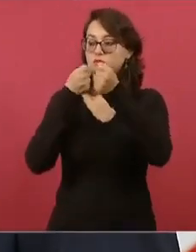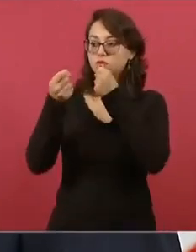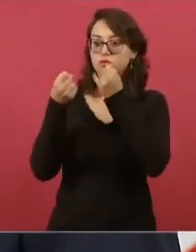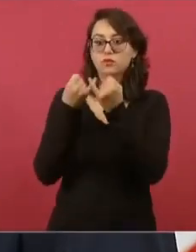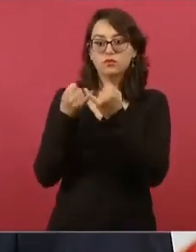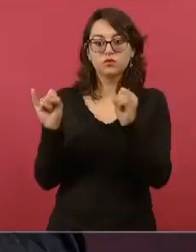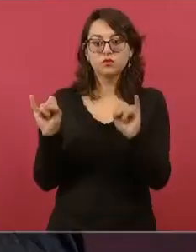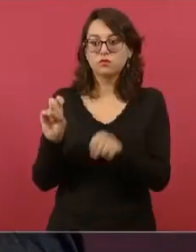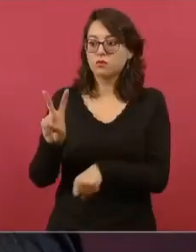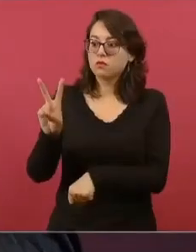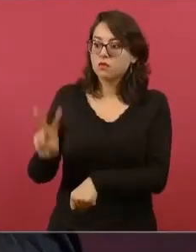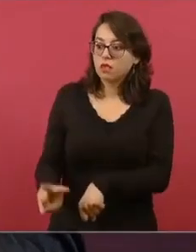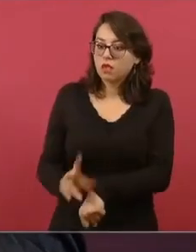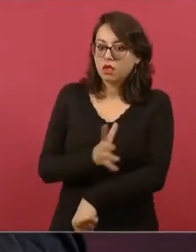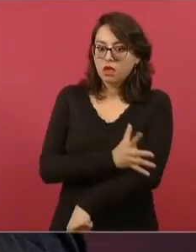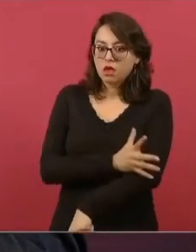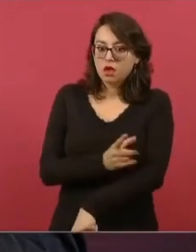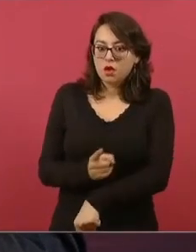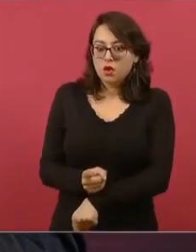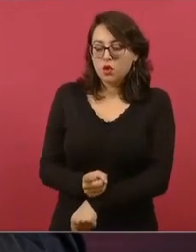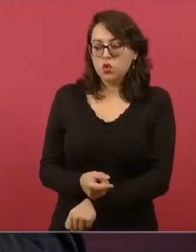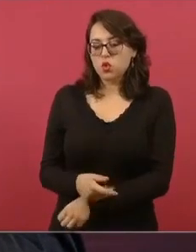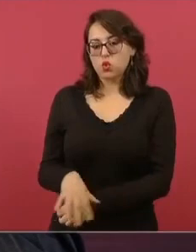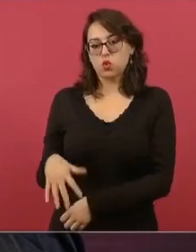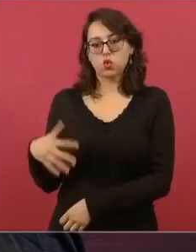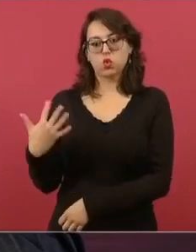el periodismo